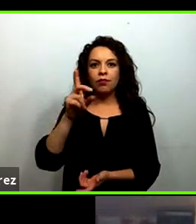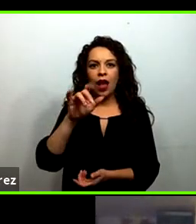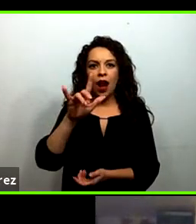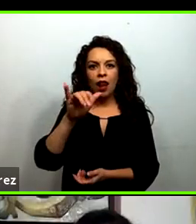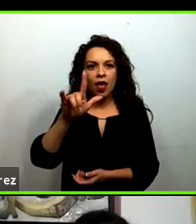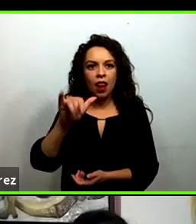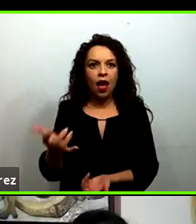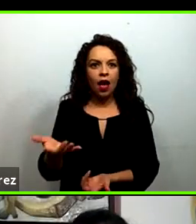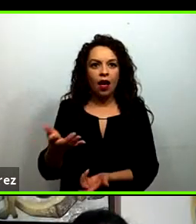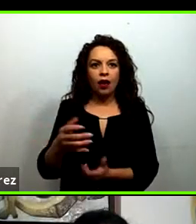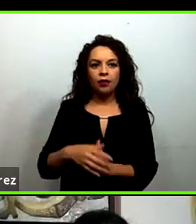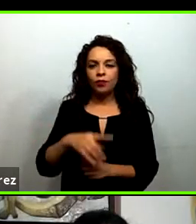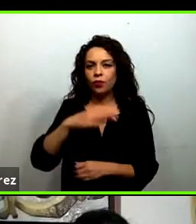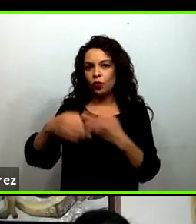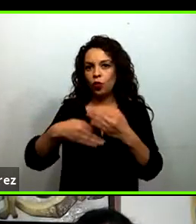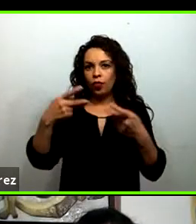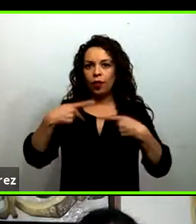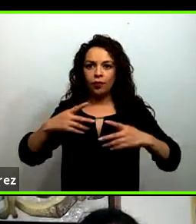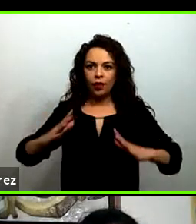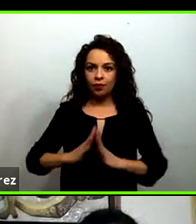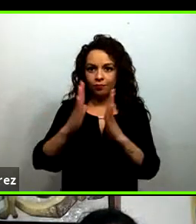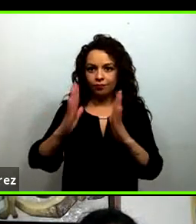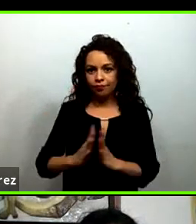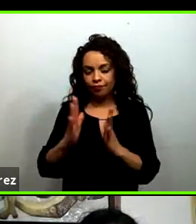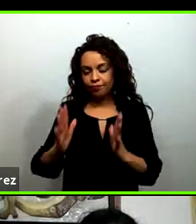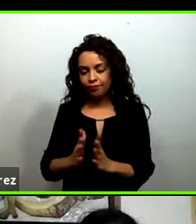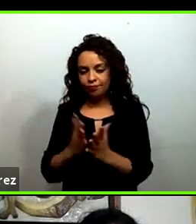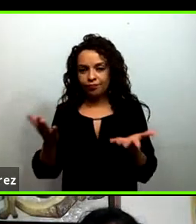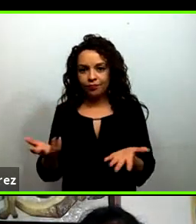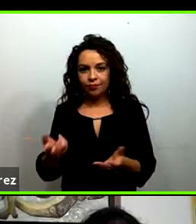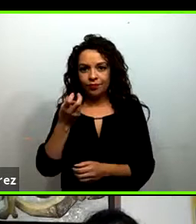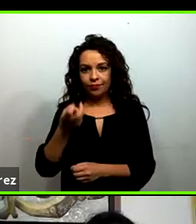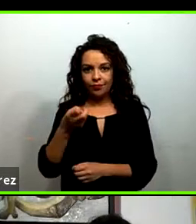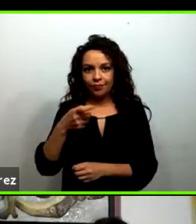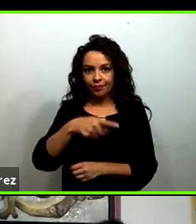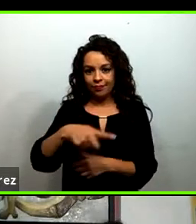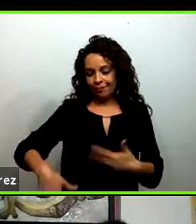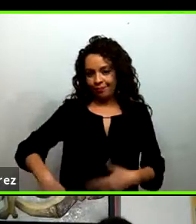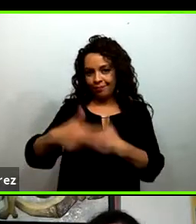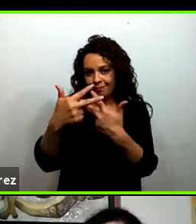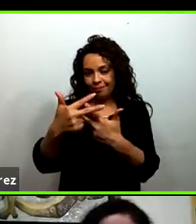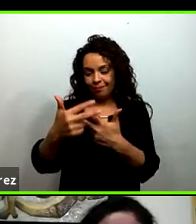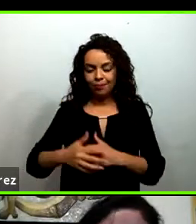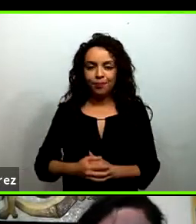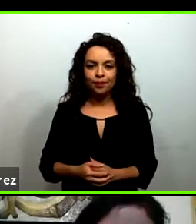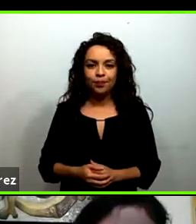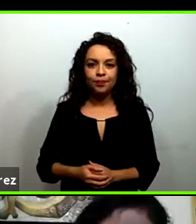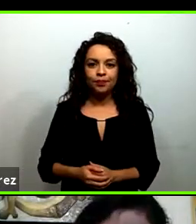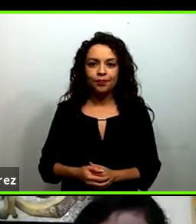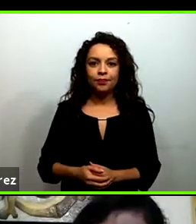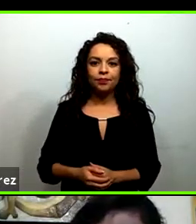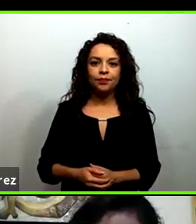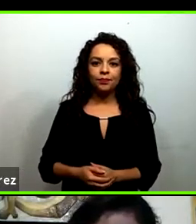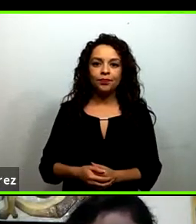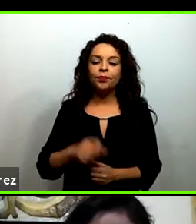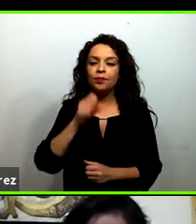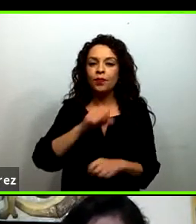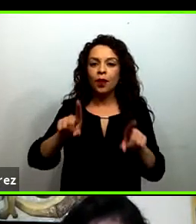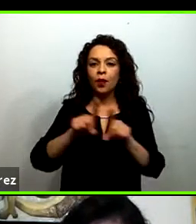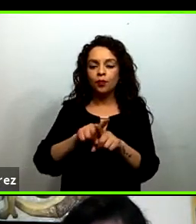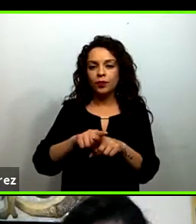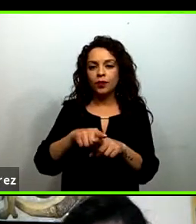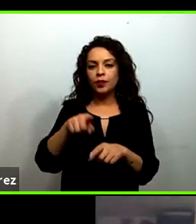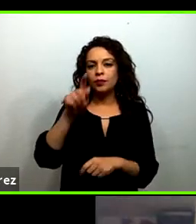participaron por la plataforma y también a nuestras intérpretes de señas realmente han compartido experiencias